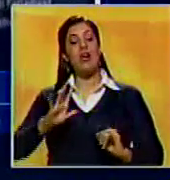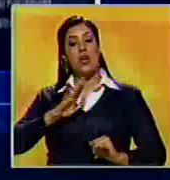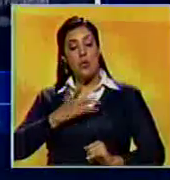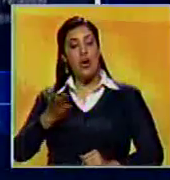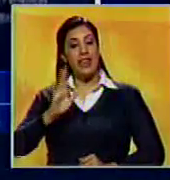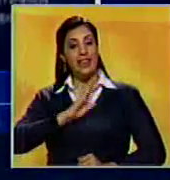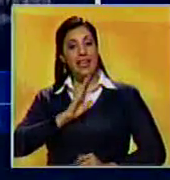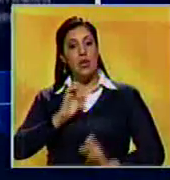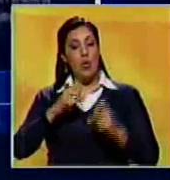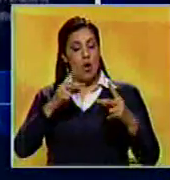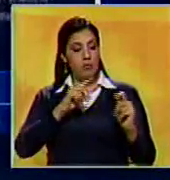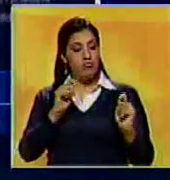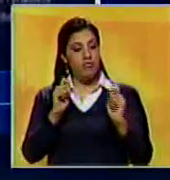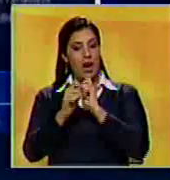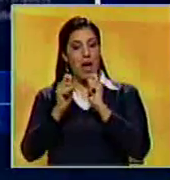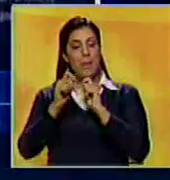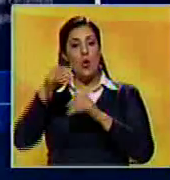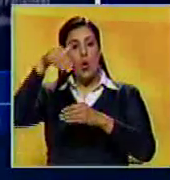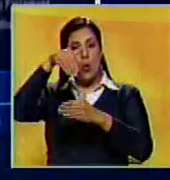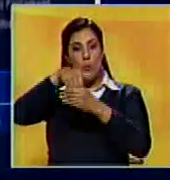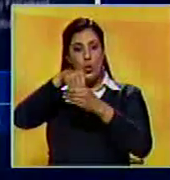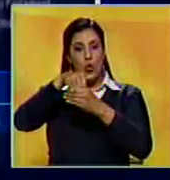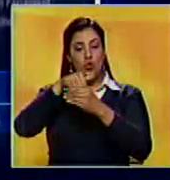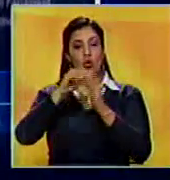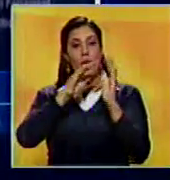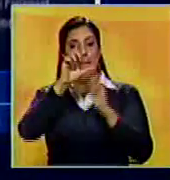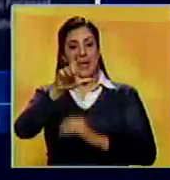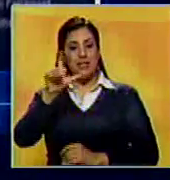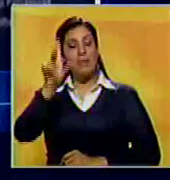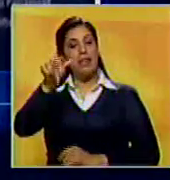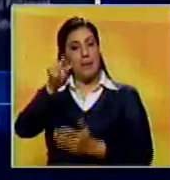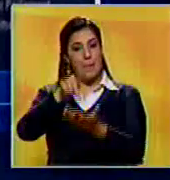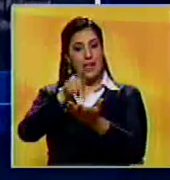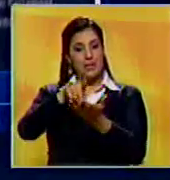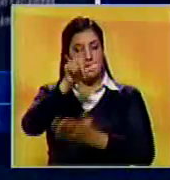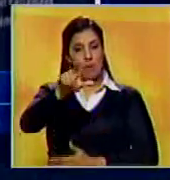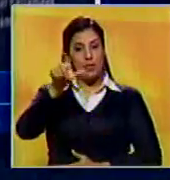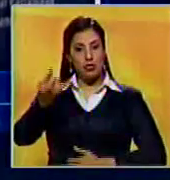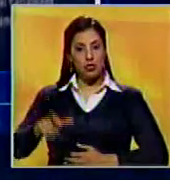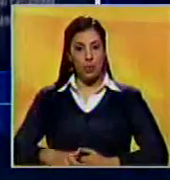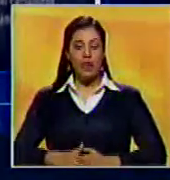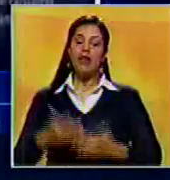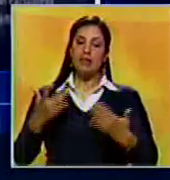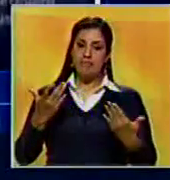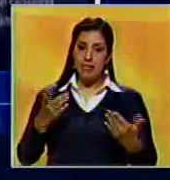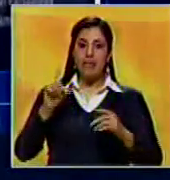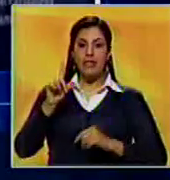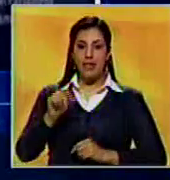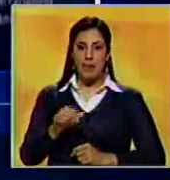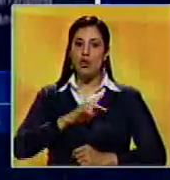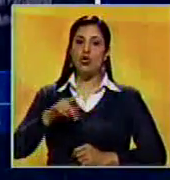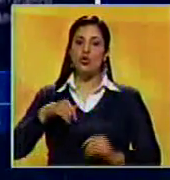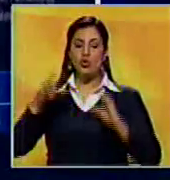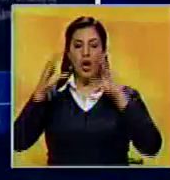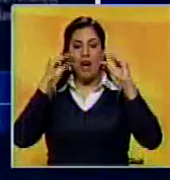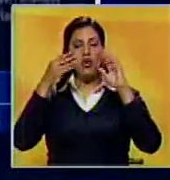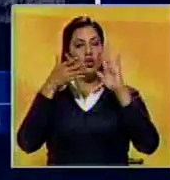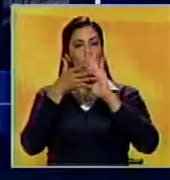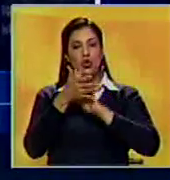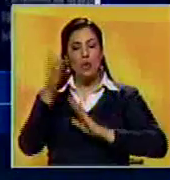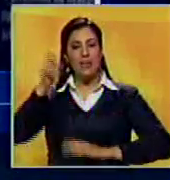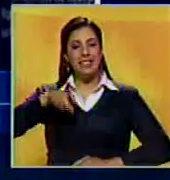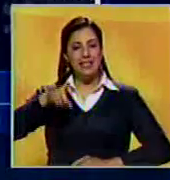que pueda tener un nuevo comienzo con el voto de la gente y la participación de la gente. Igualmente, hemos hablado sobre la